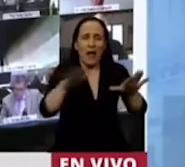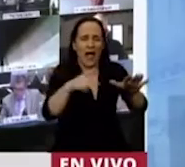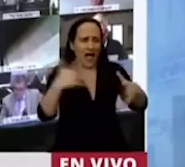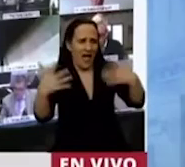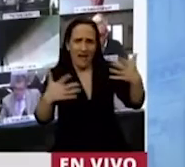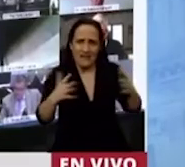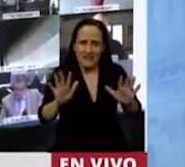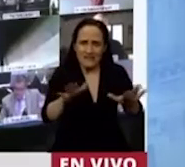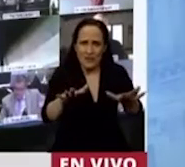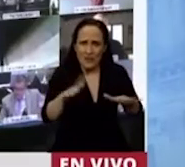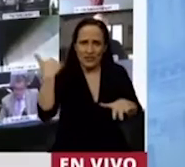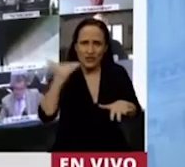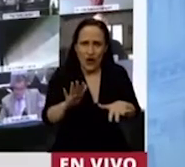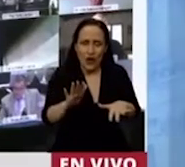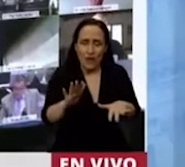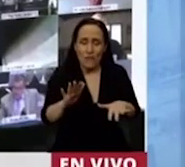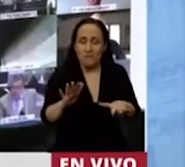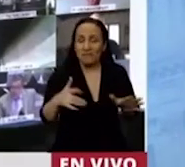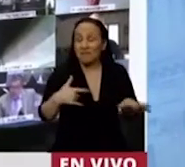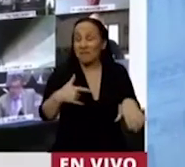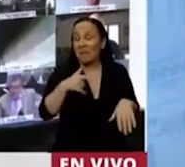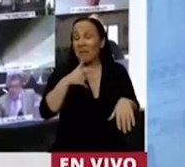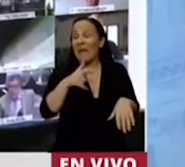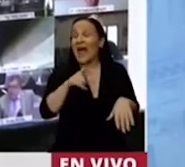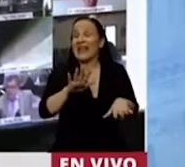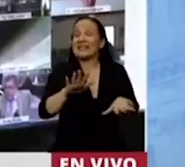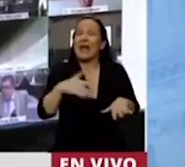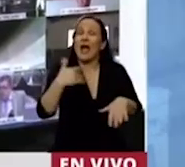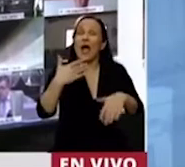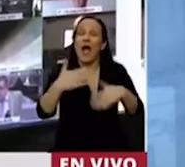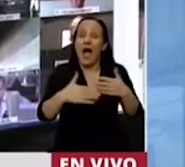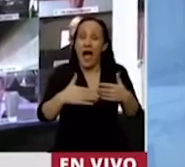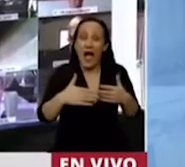Hasta que parecía imposible, se conjugaron hechos,